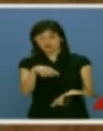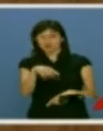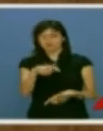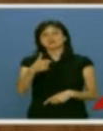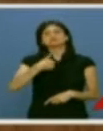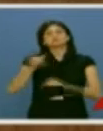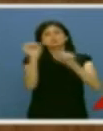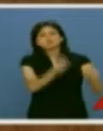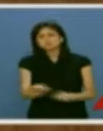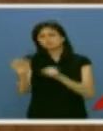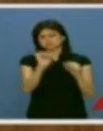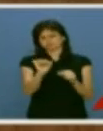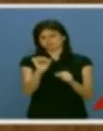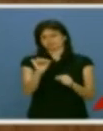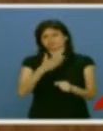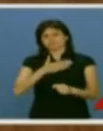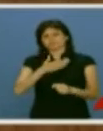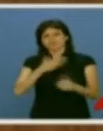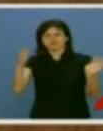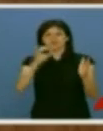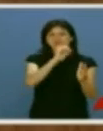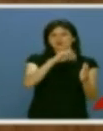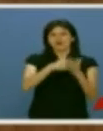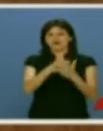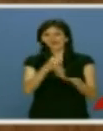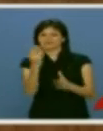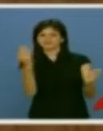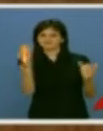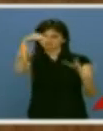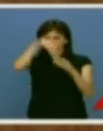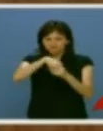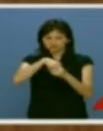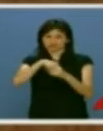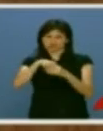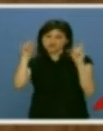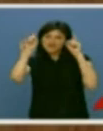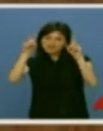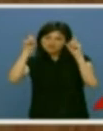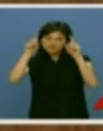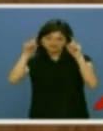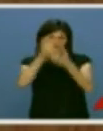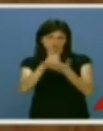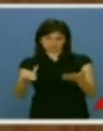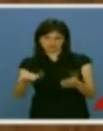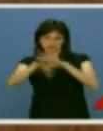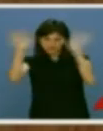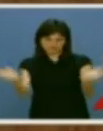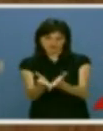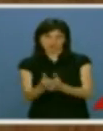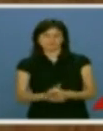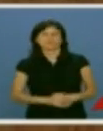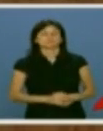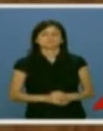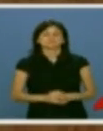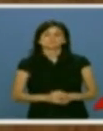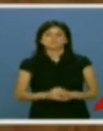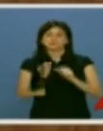nosotros defendemos y defenderemos que el tramo educativo de cero a tres años se incluya dentro del sistema educativo y se universalice. Hablaremos,